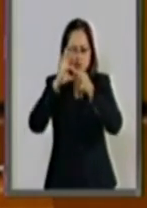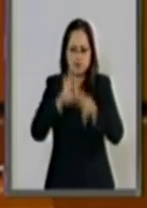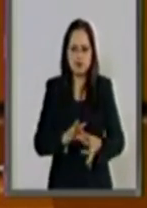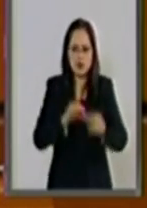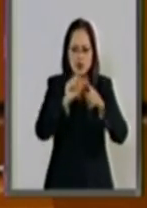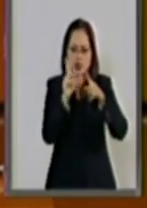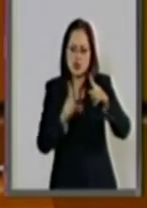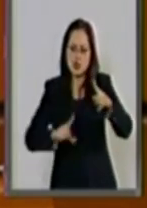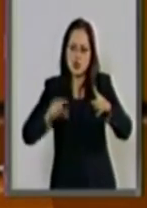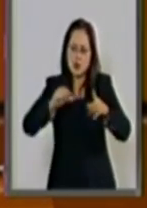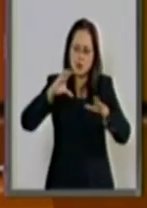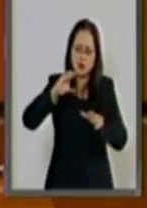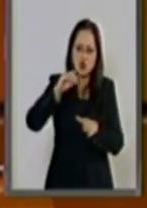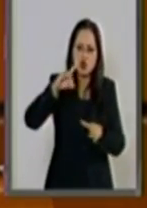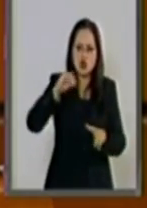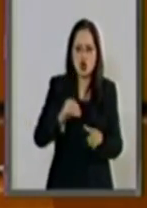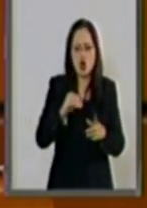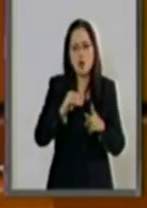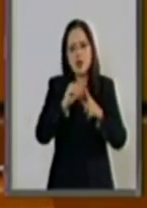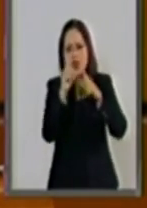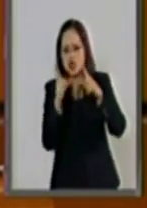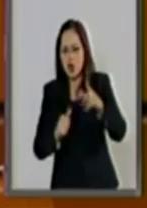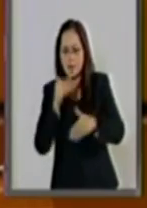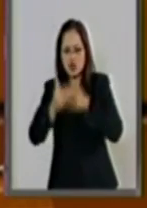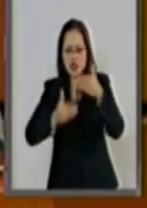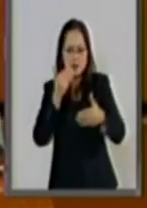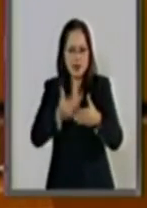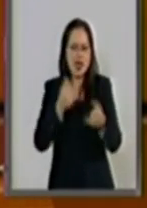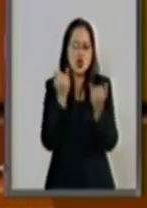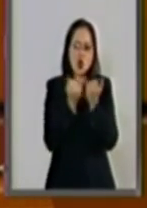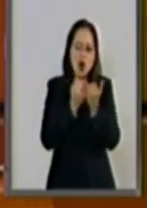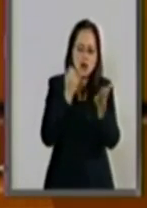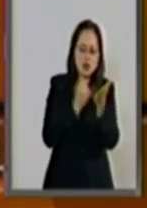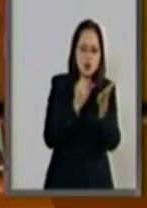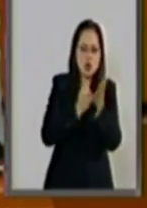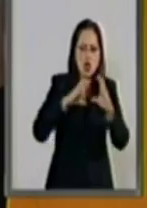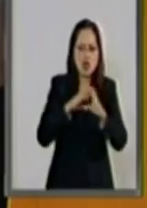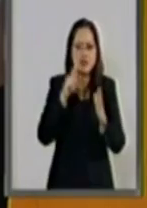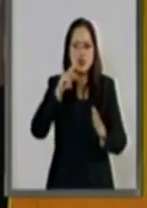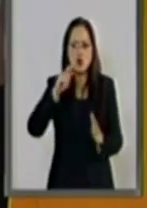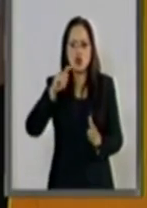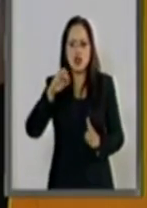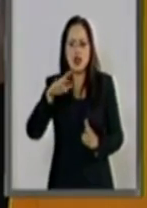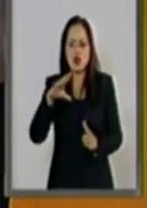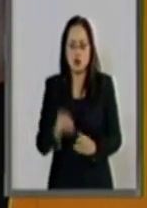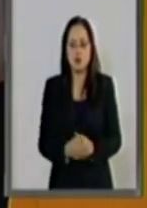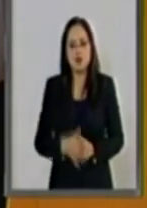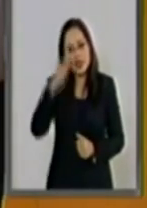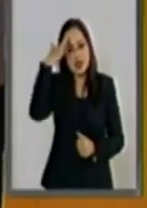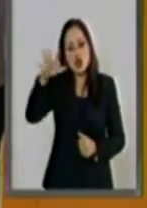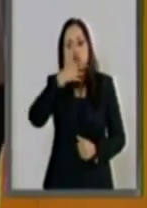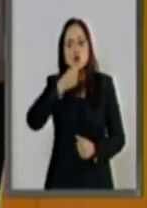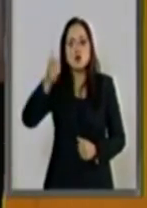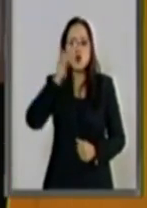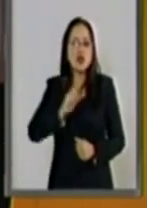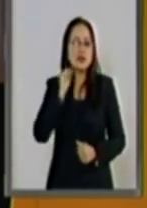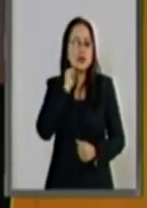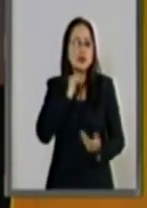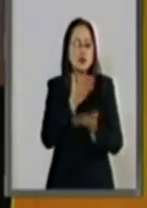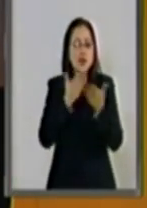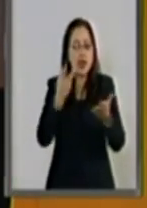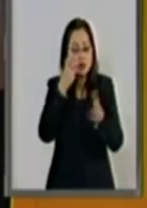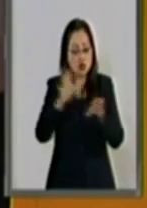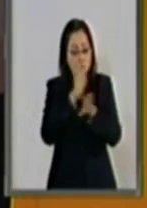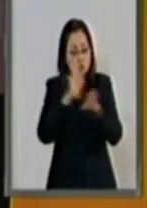Código Tributario con el Código Nacional de Procedimientos Penales. Señoras y señores senadores, estas modificaciones